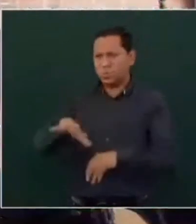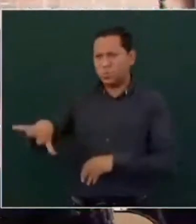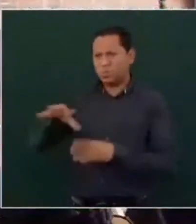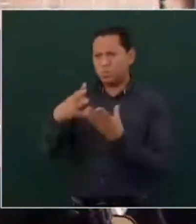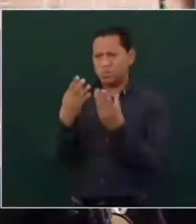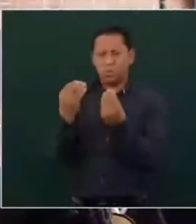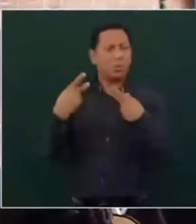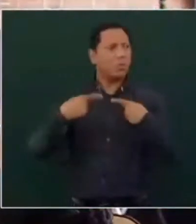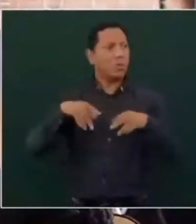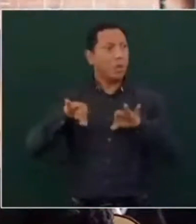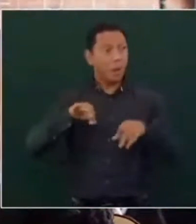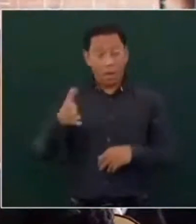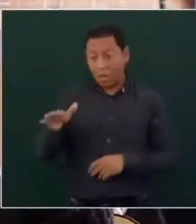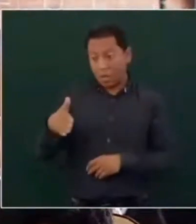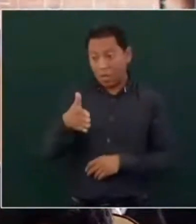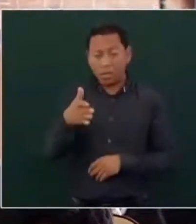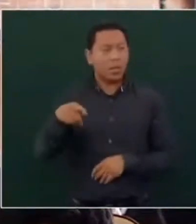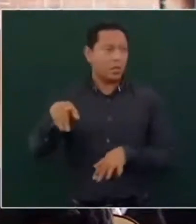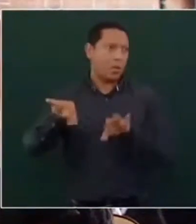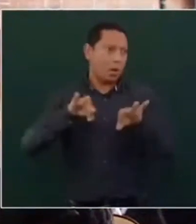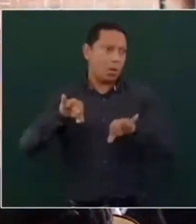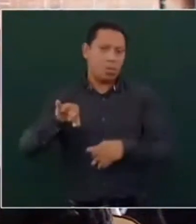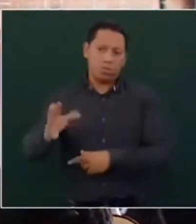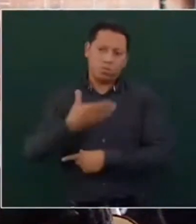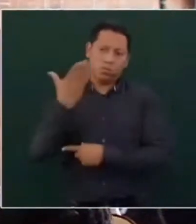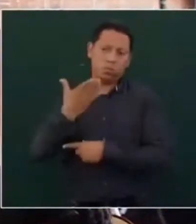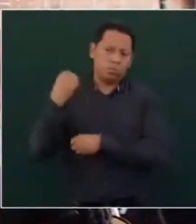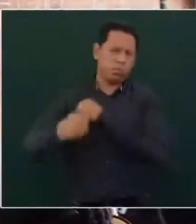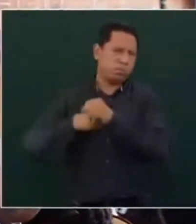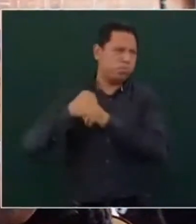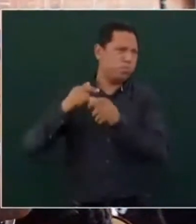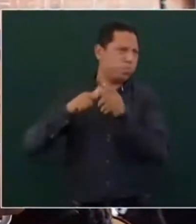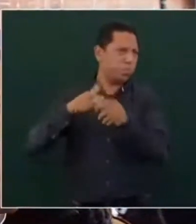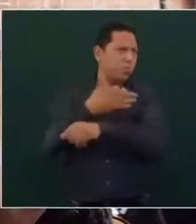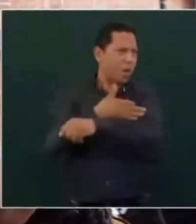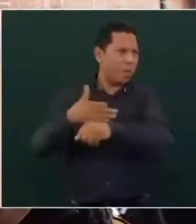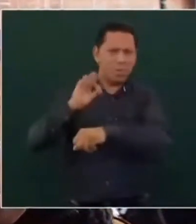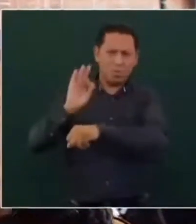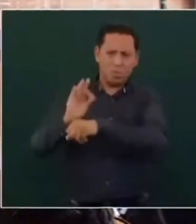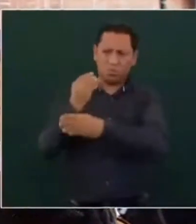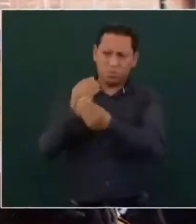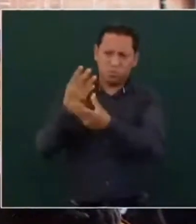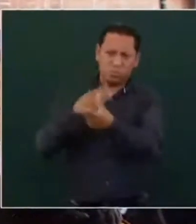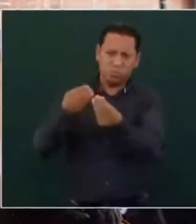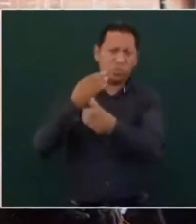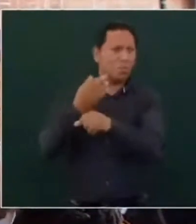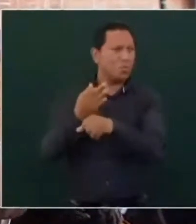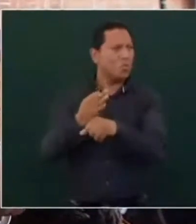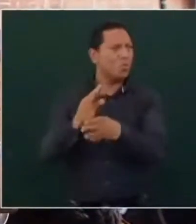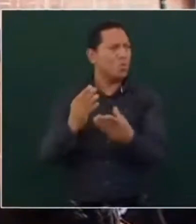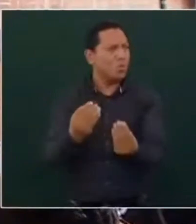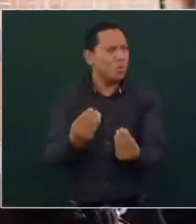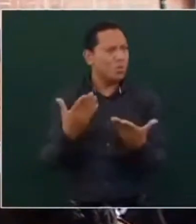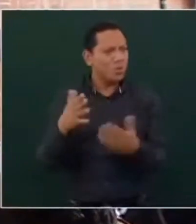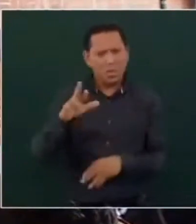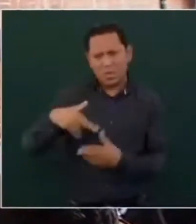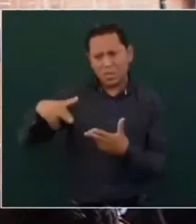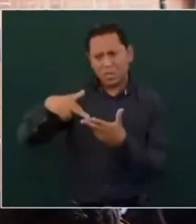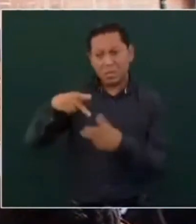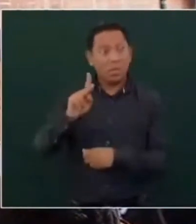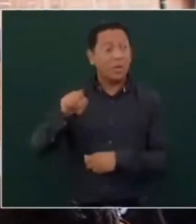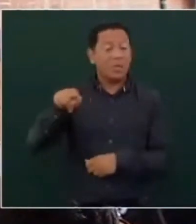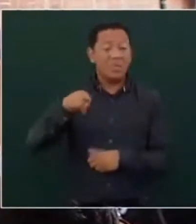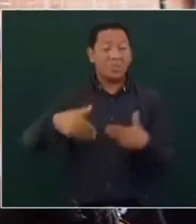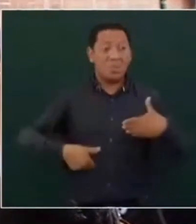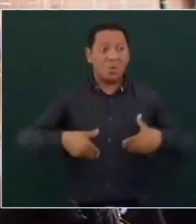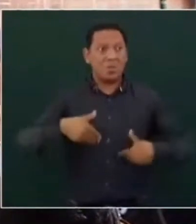es una actividad acuícola que se generaba ingresos para muchas familias chiapanecas, en particular en esta región. Y ellos se